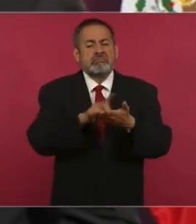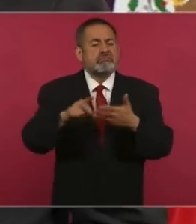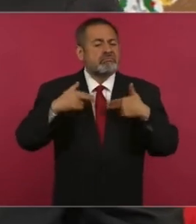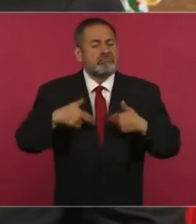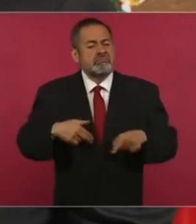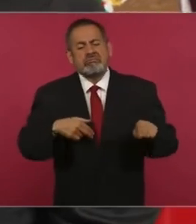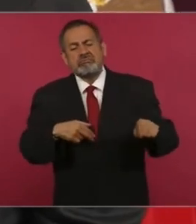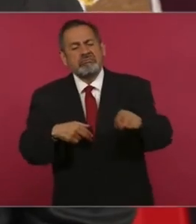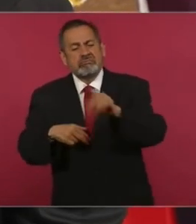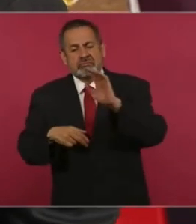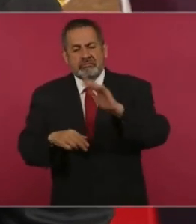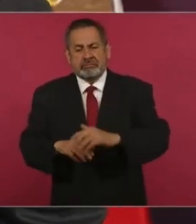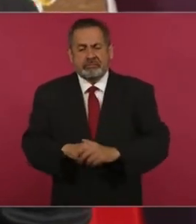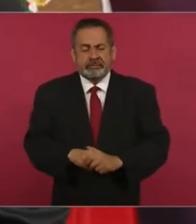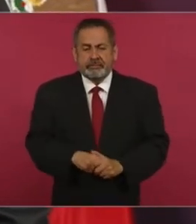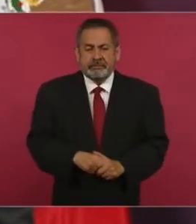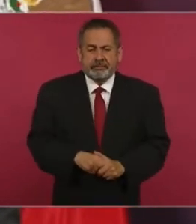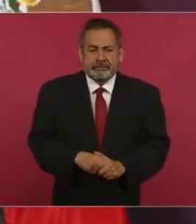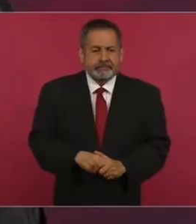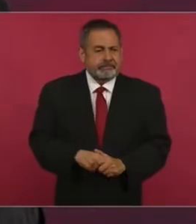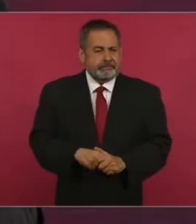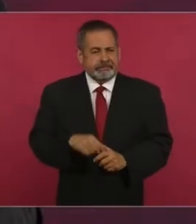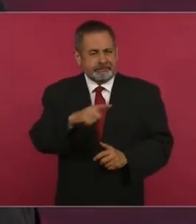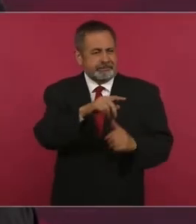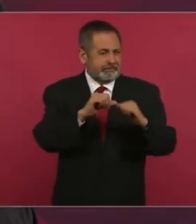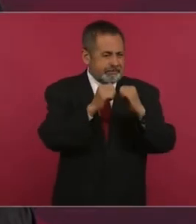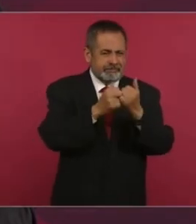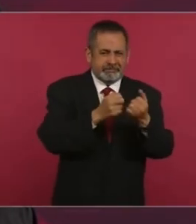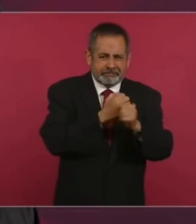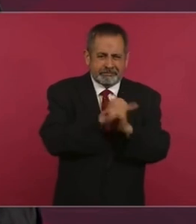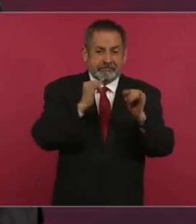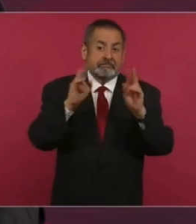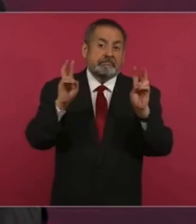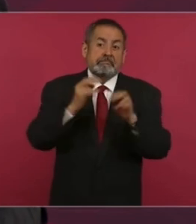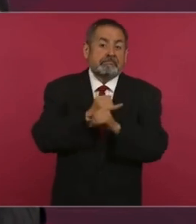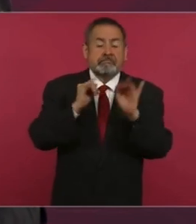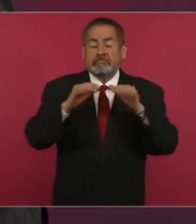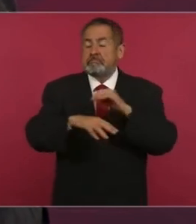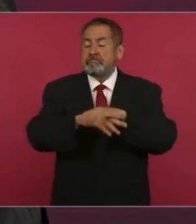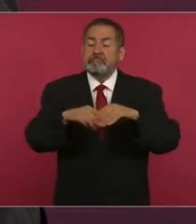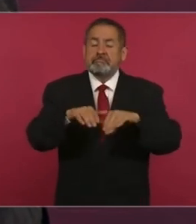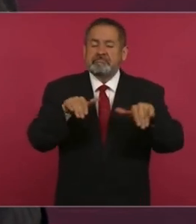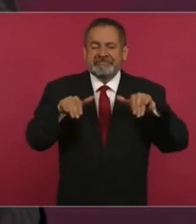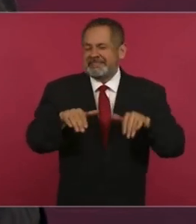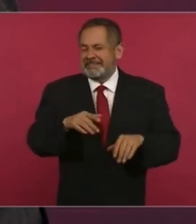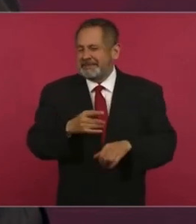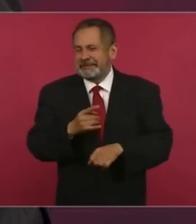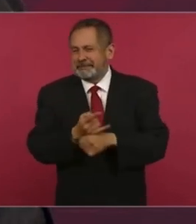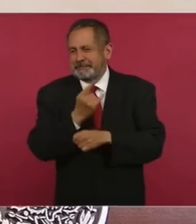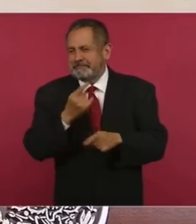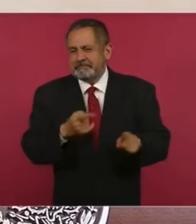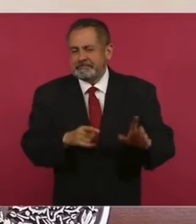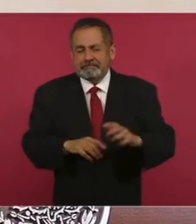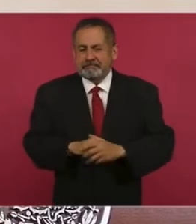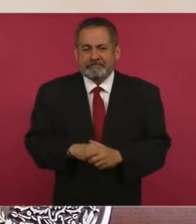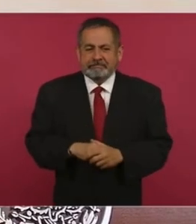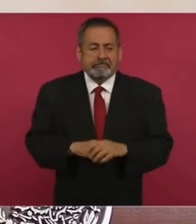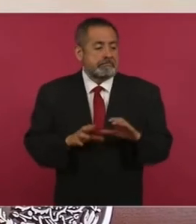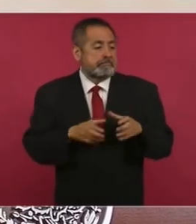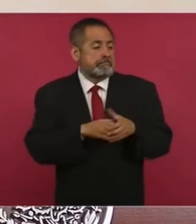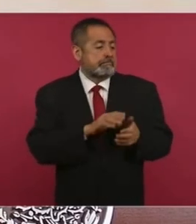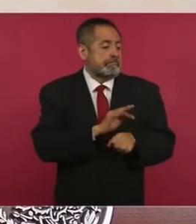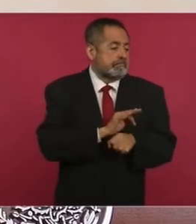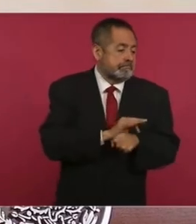independientes, entre comillas, que solamente